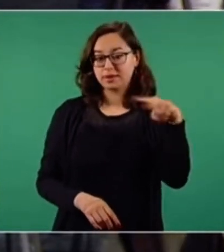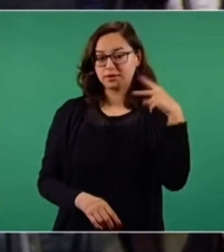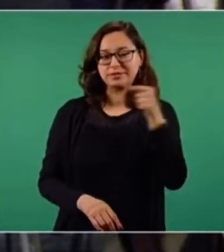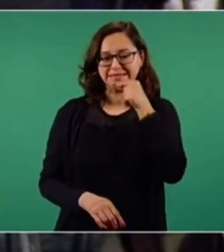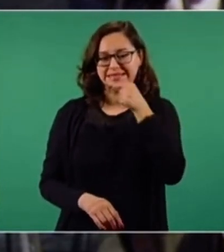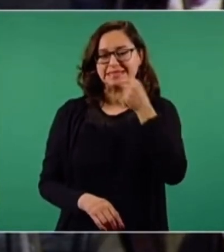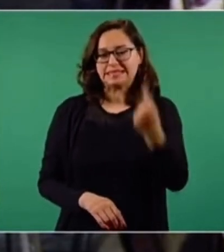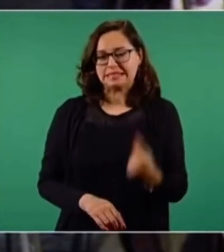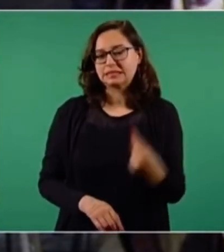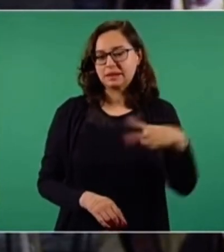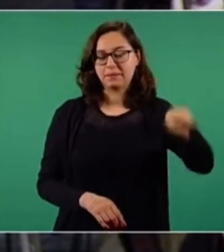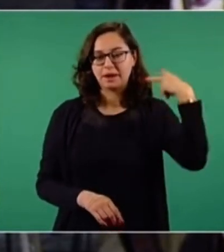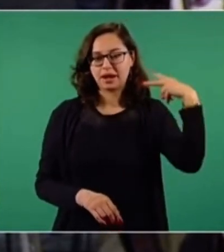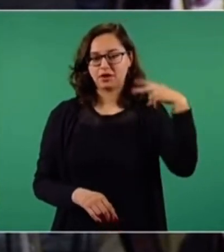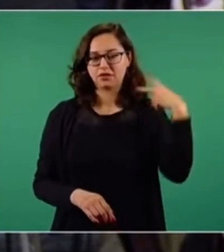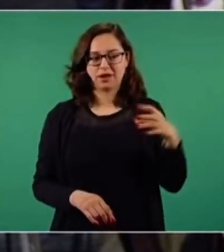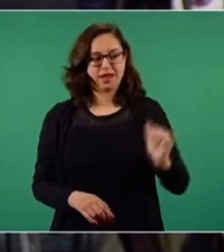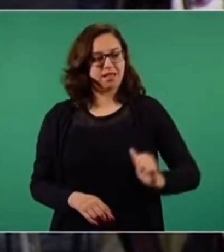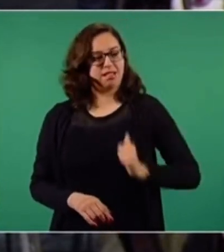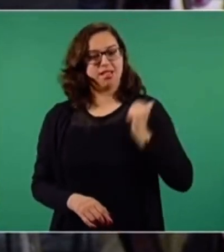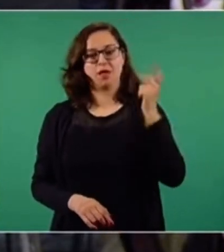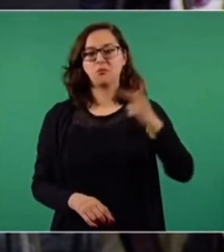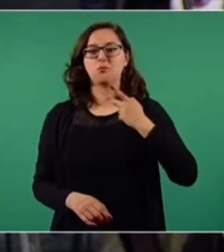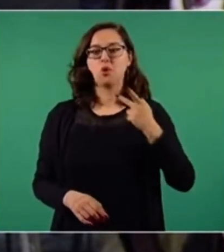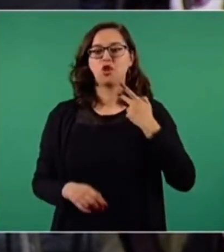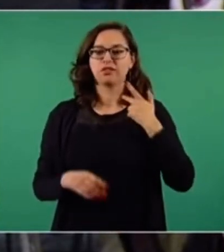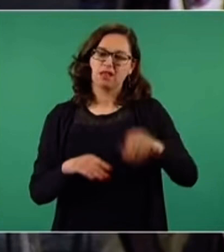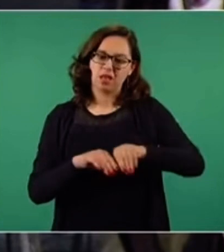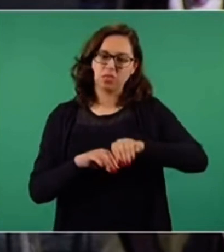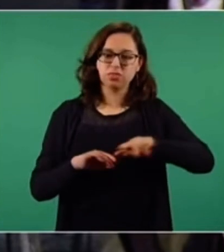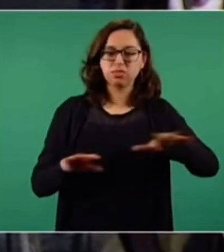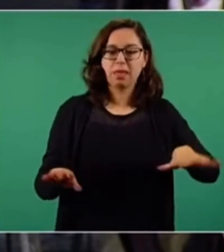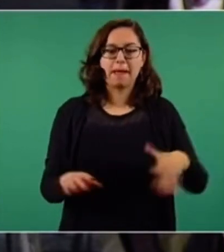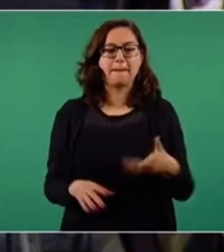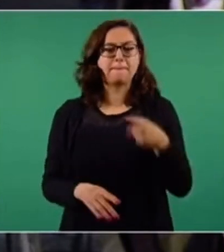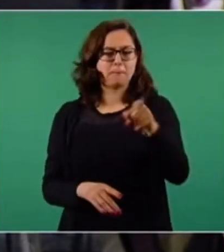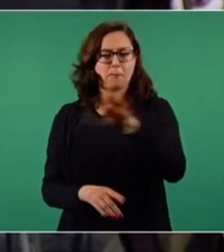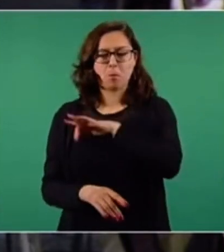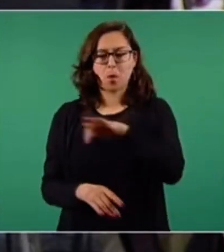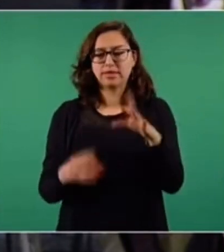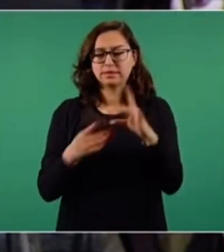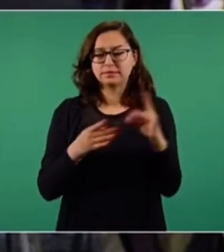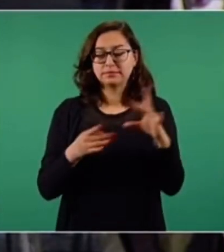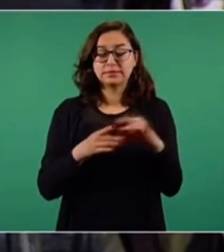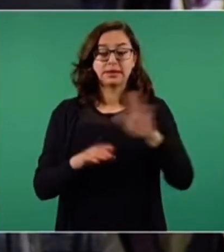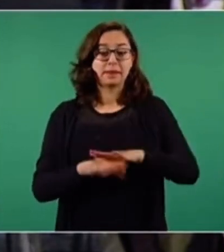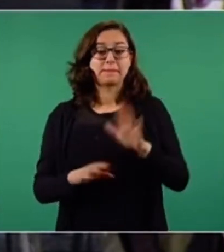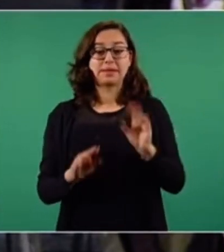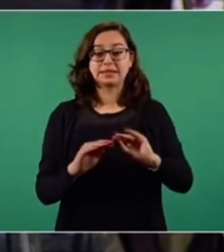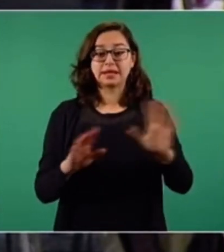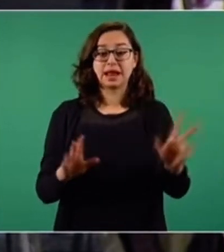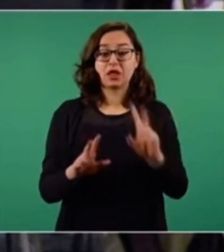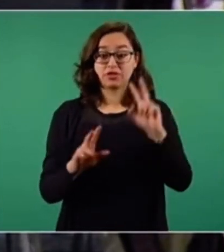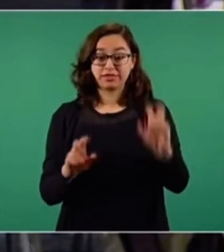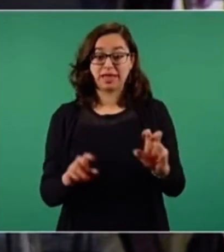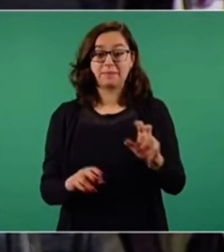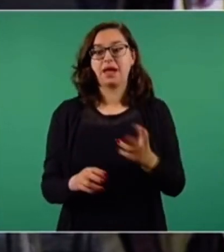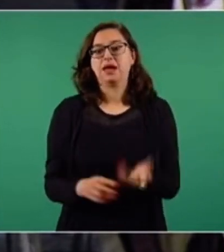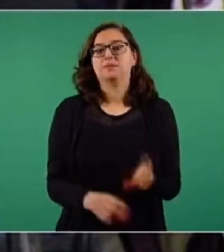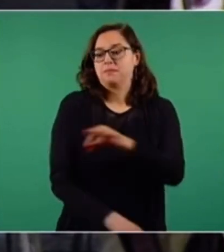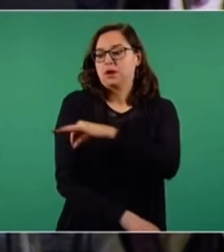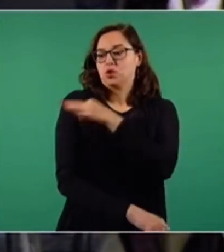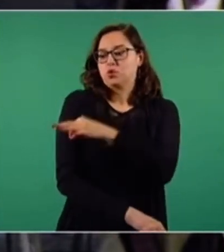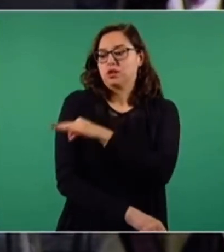ver si nos puede comentar un poco del tema de la vacunación en menores de 18 años, siendo que también es un experto de